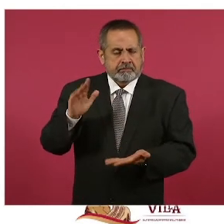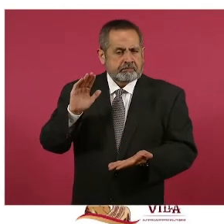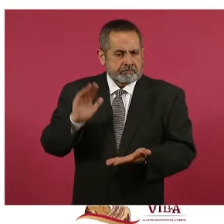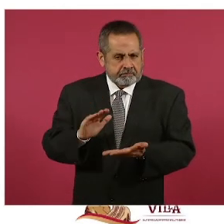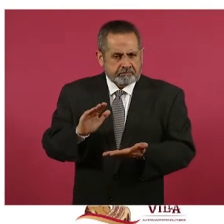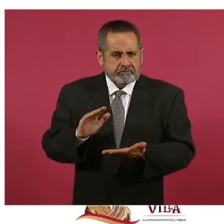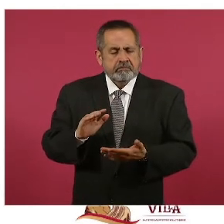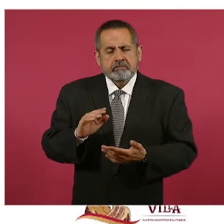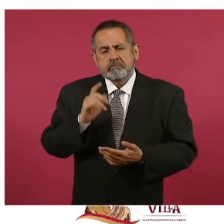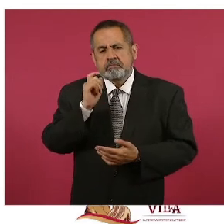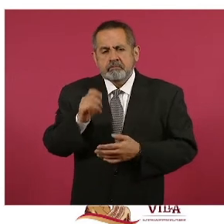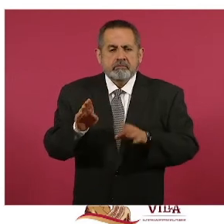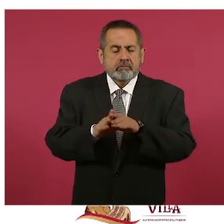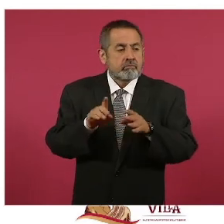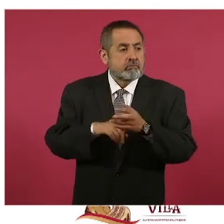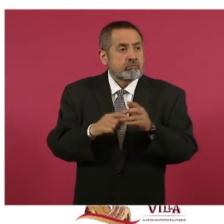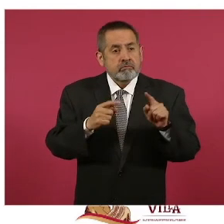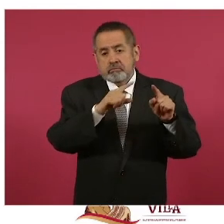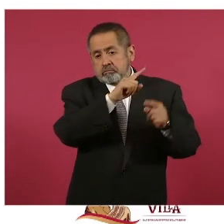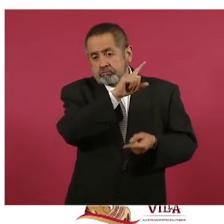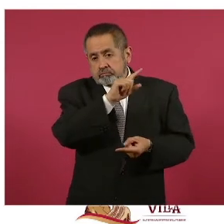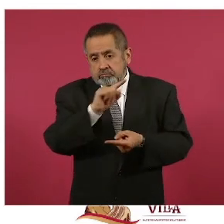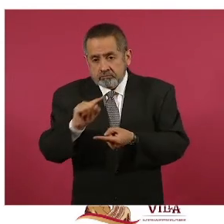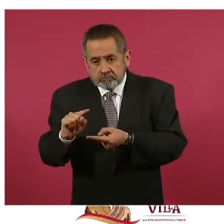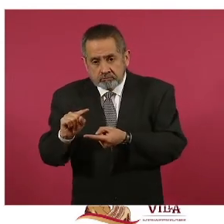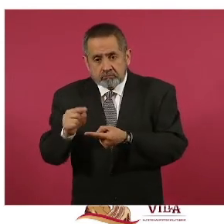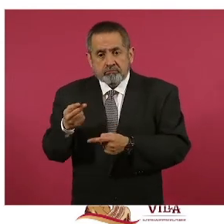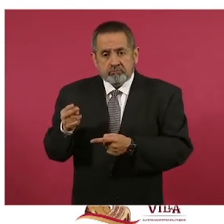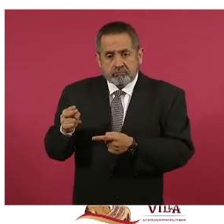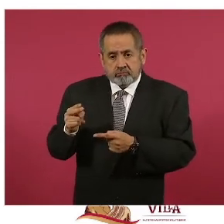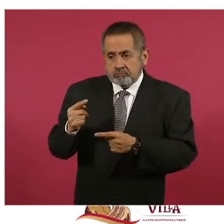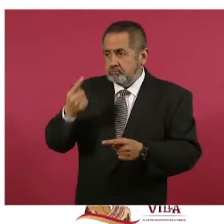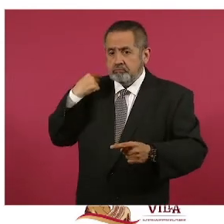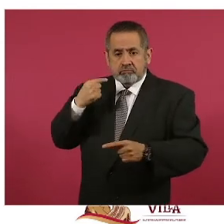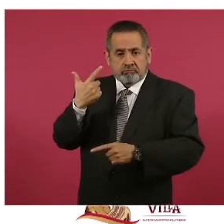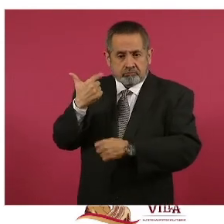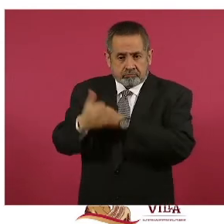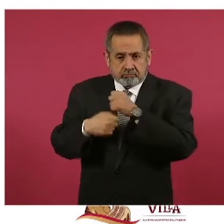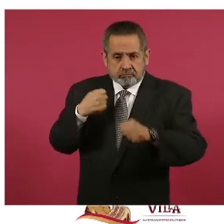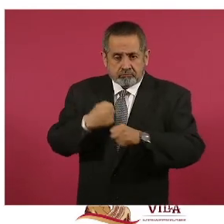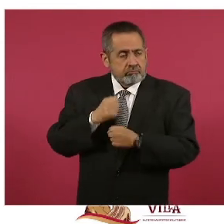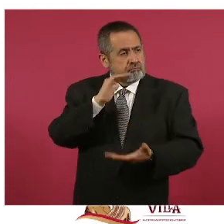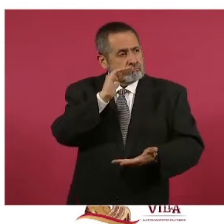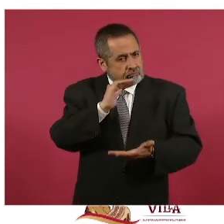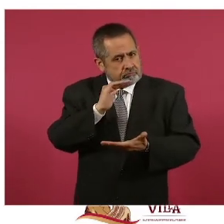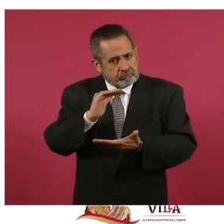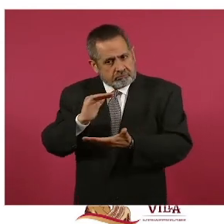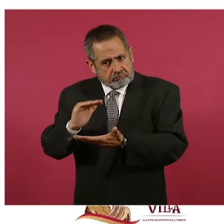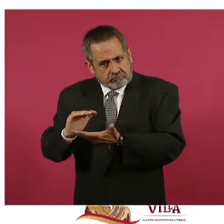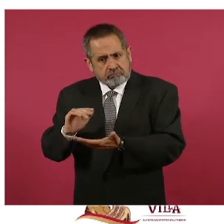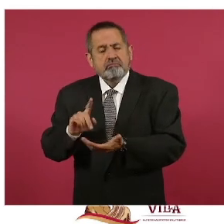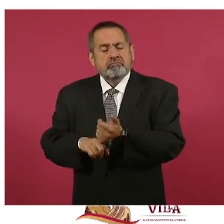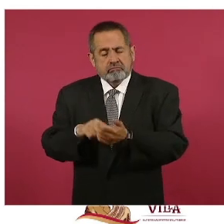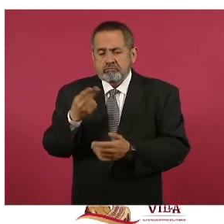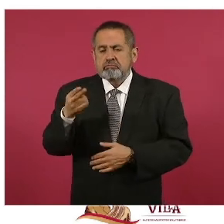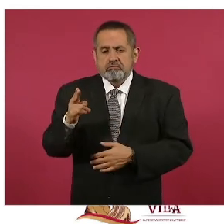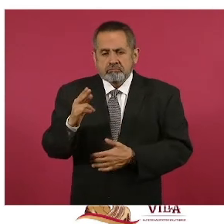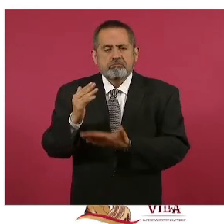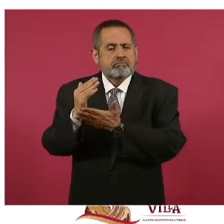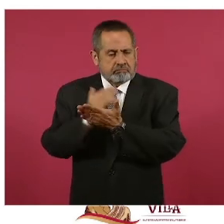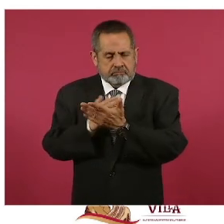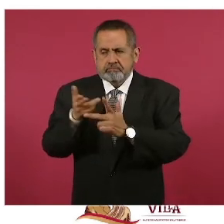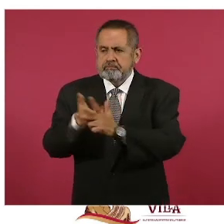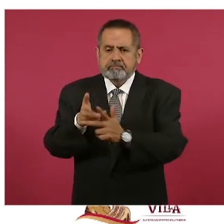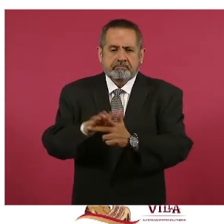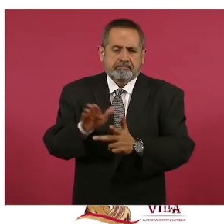significa el mes más bajo de los últimos siete años. Adelante. En el promedio diario